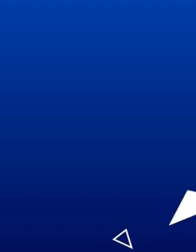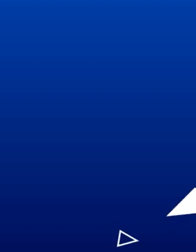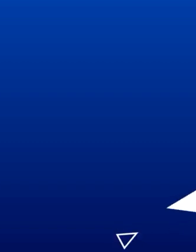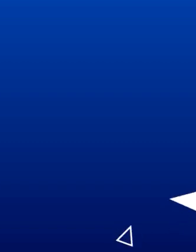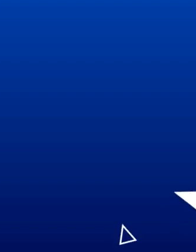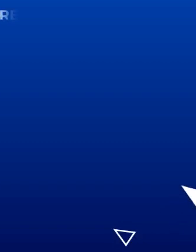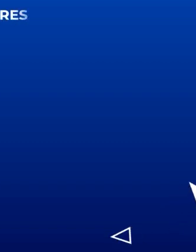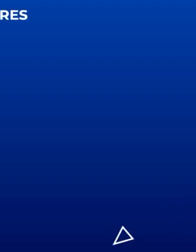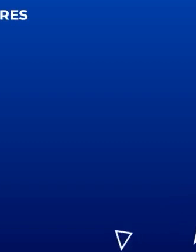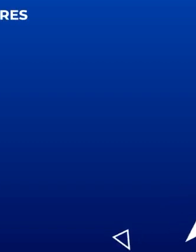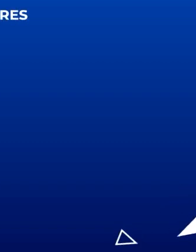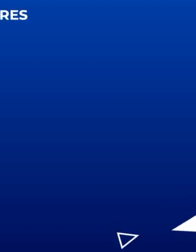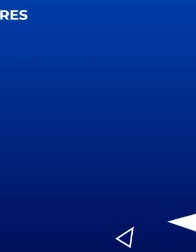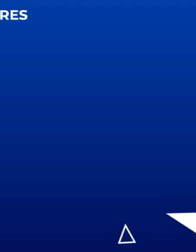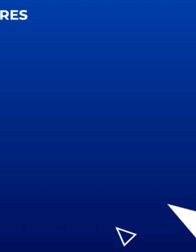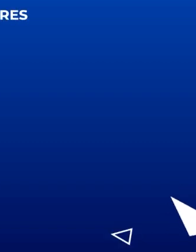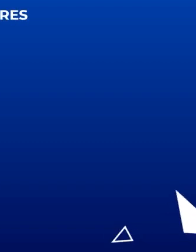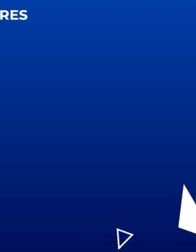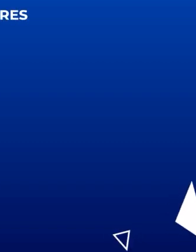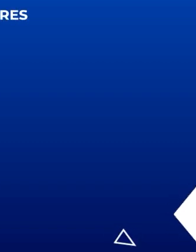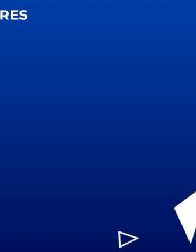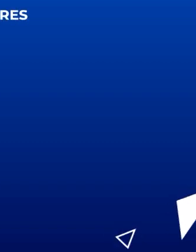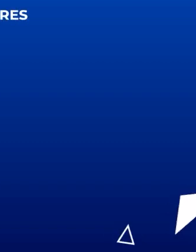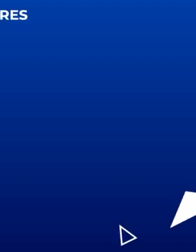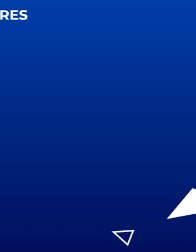¡Suscríbete! ¡Suscríbete!